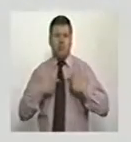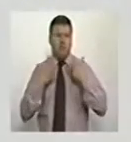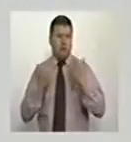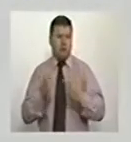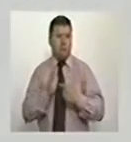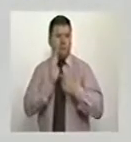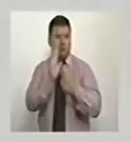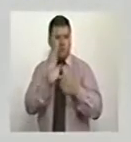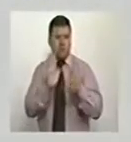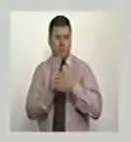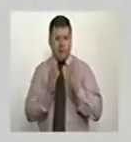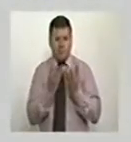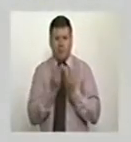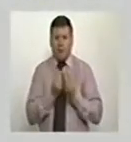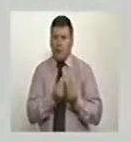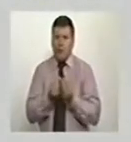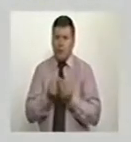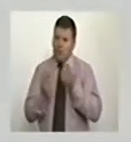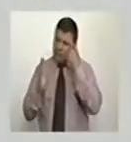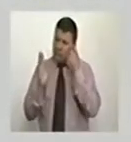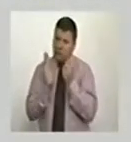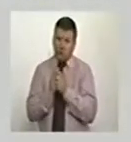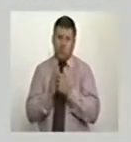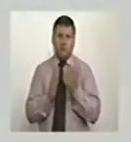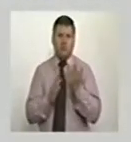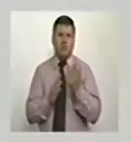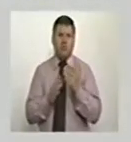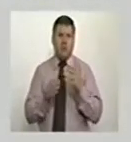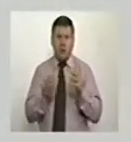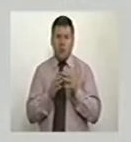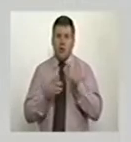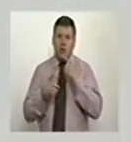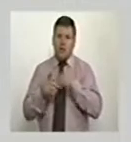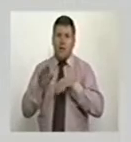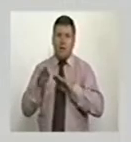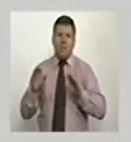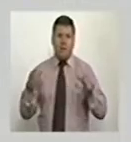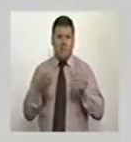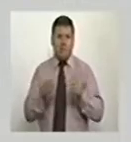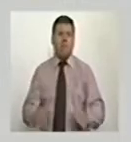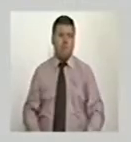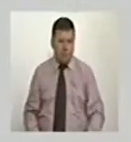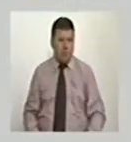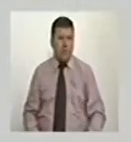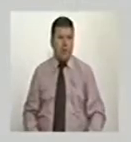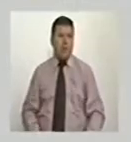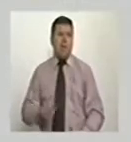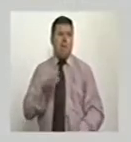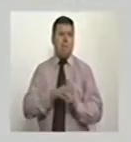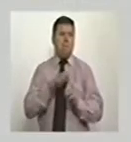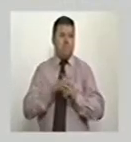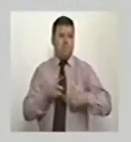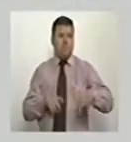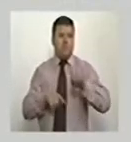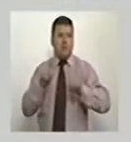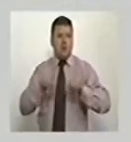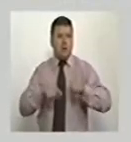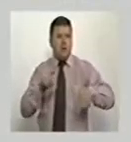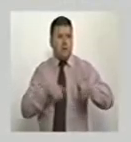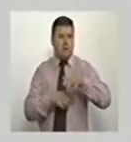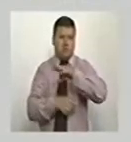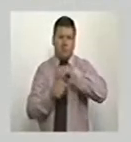tenido en la Comisión Conjunta, en las audiencias que se han representado, se han generado algunas